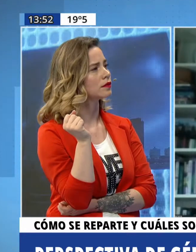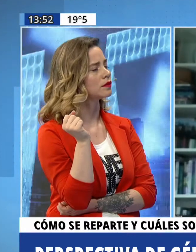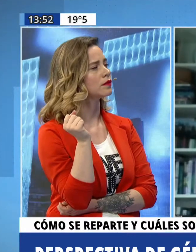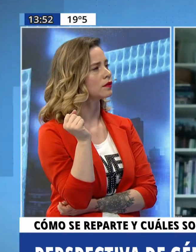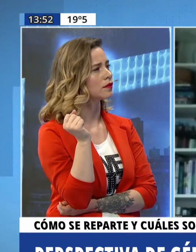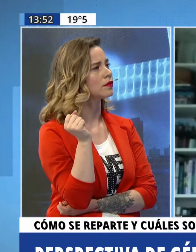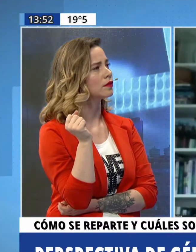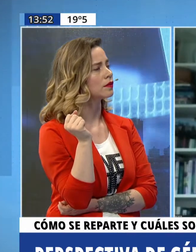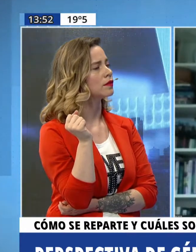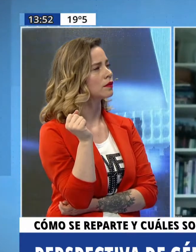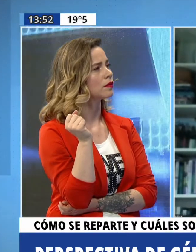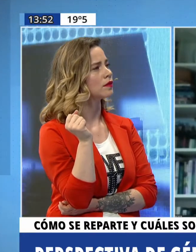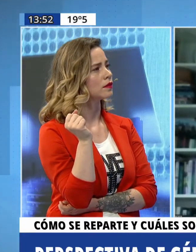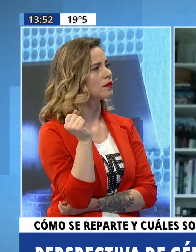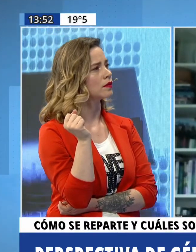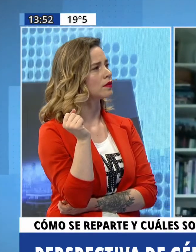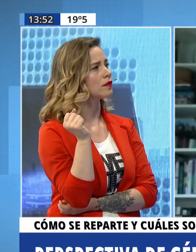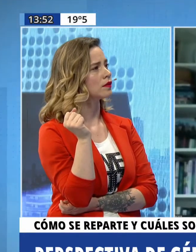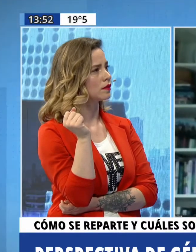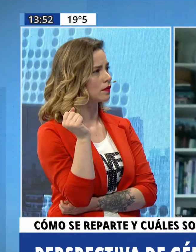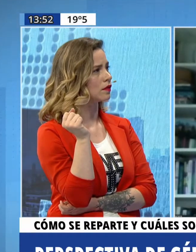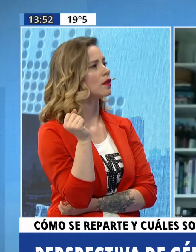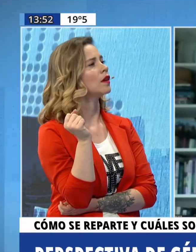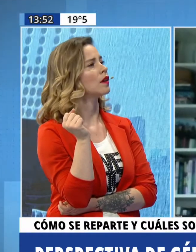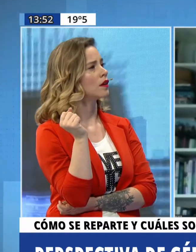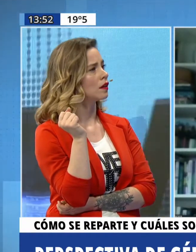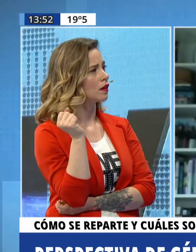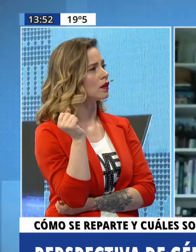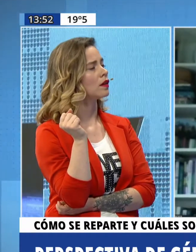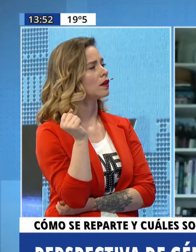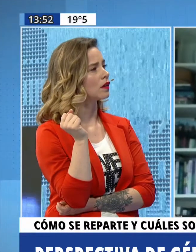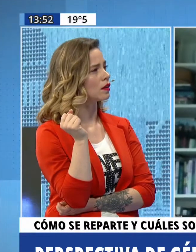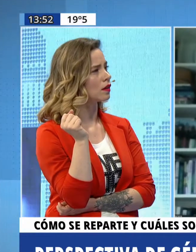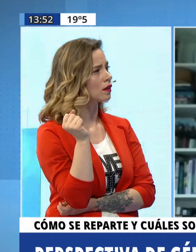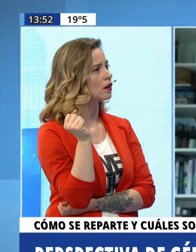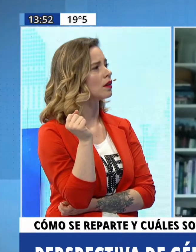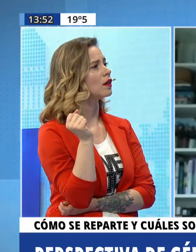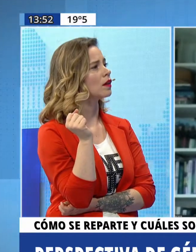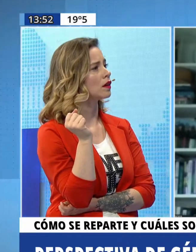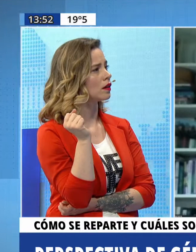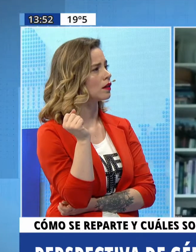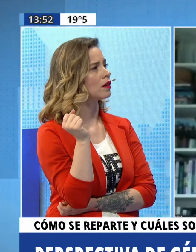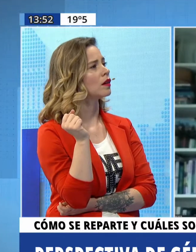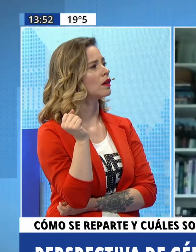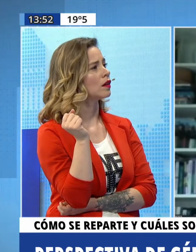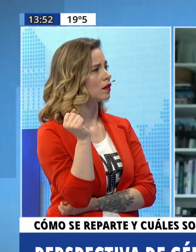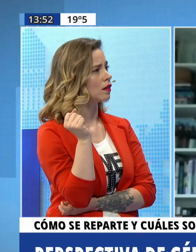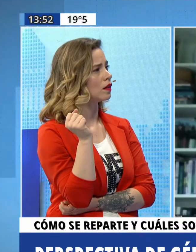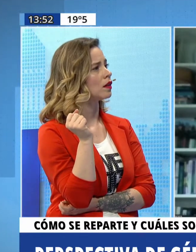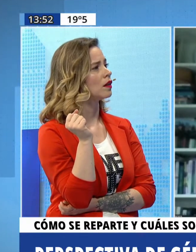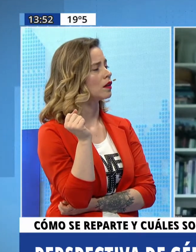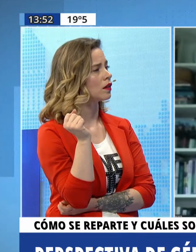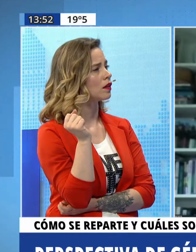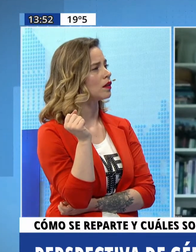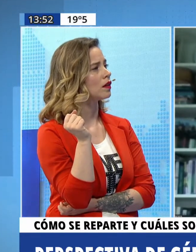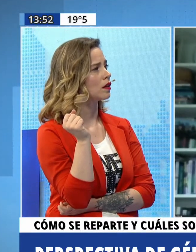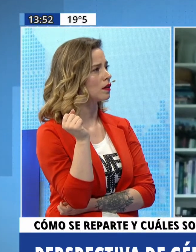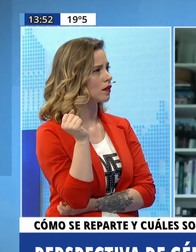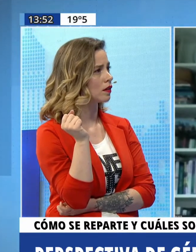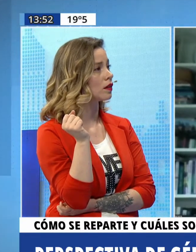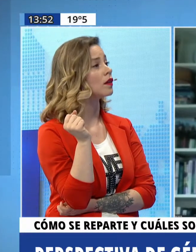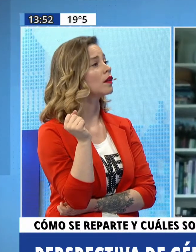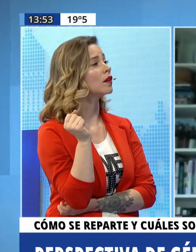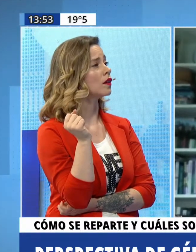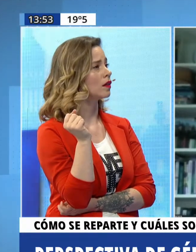parte de ese total corresponde al ANSES representa el 86% del presupuesto asignado a políticas de